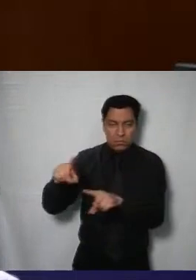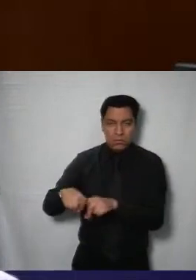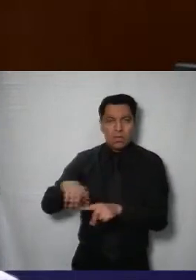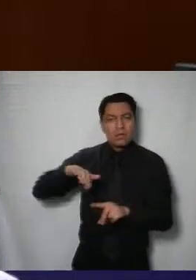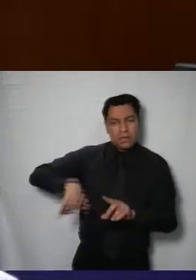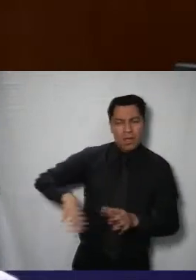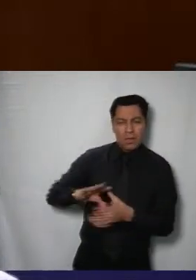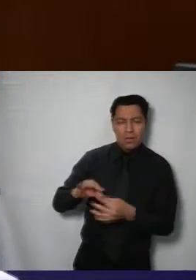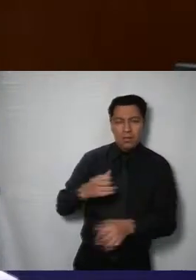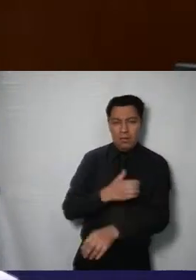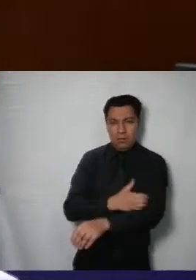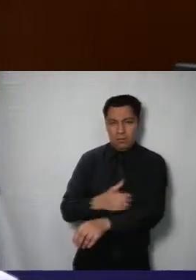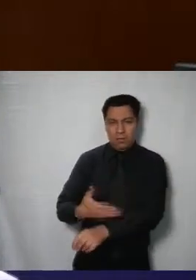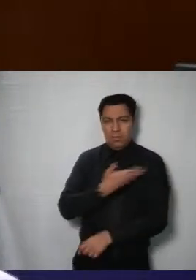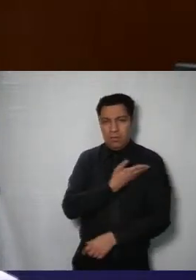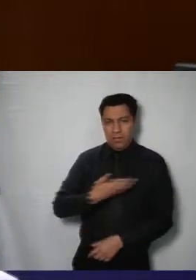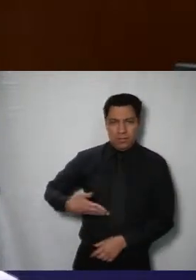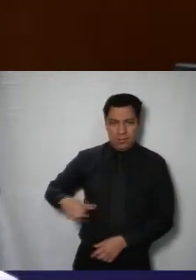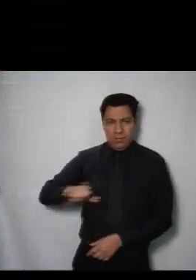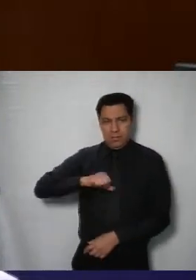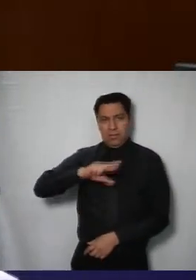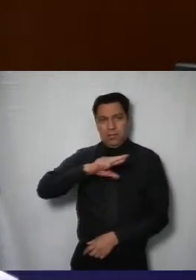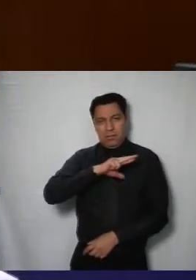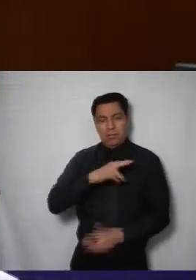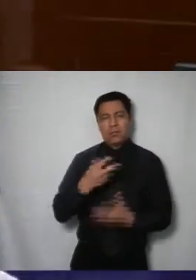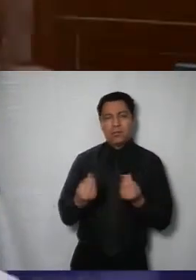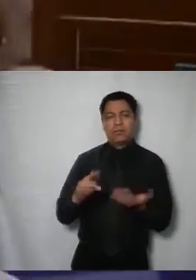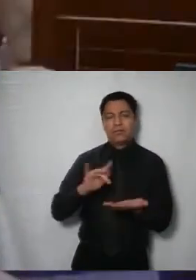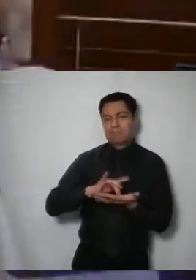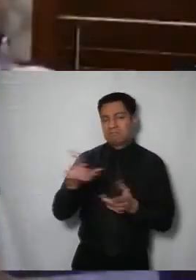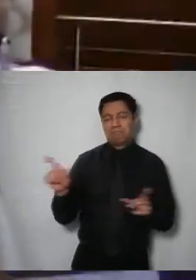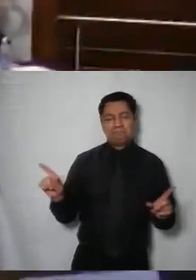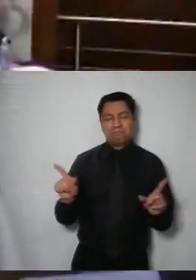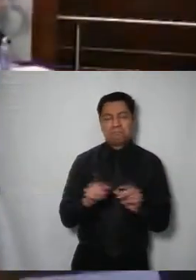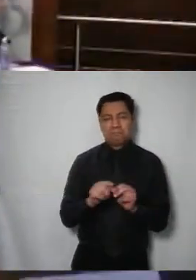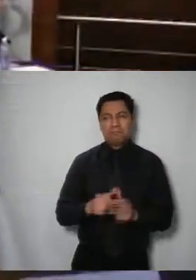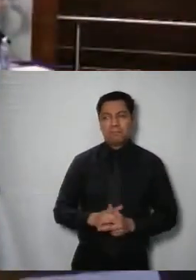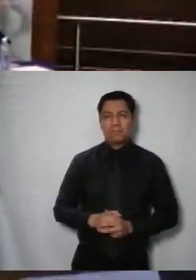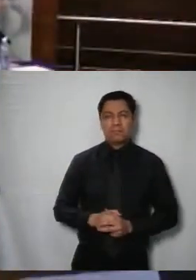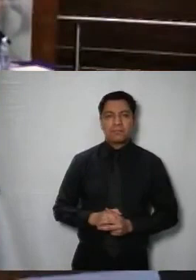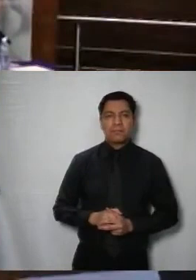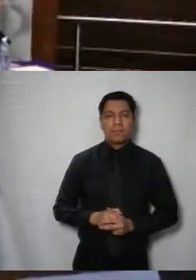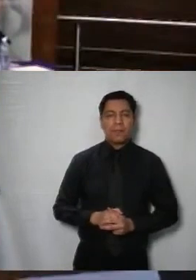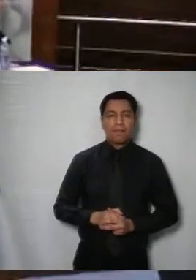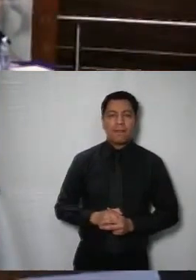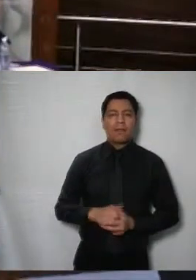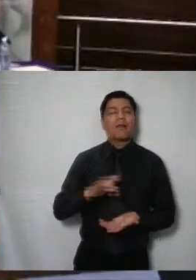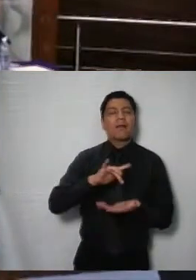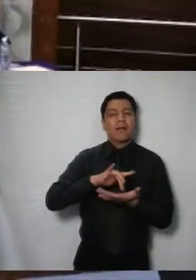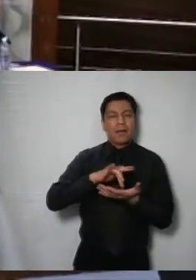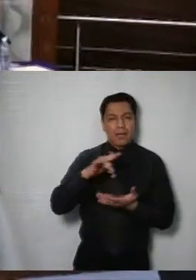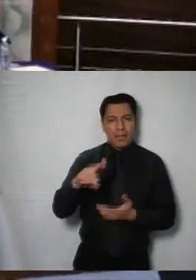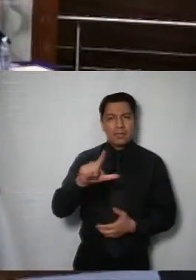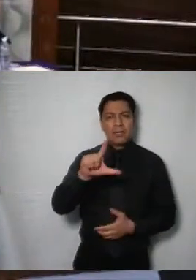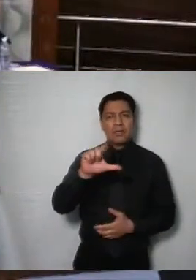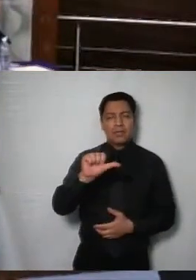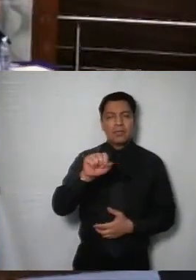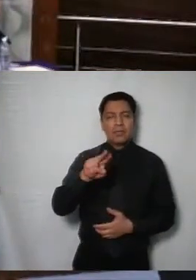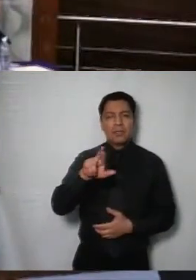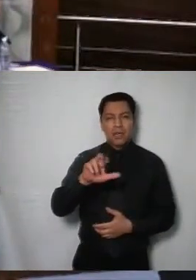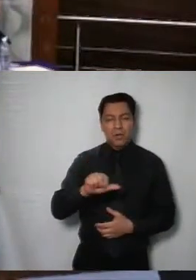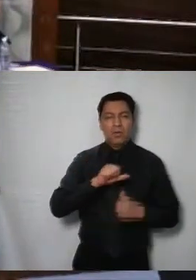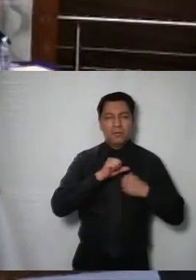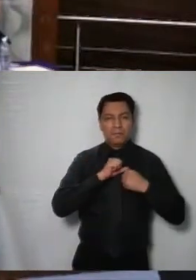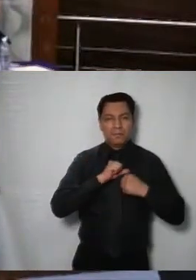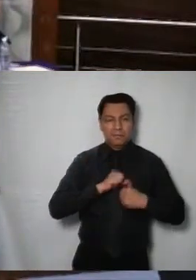explicó el comisionado presidente sería cuánto gracias muchas gracias comisionada Laura Lizette Rodríguez Rodríguez bueno